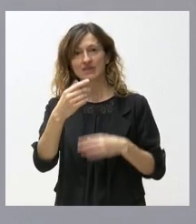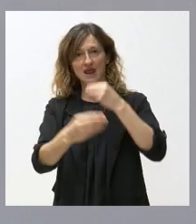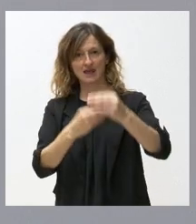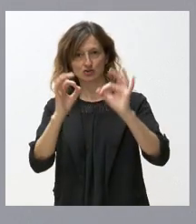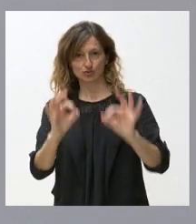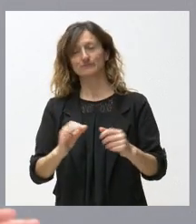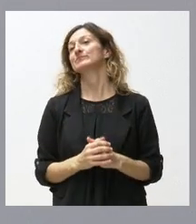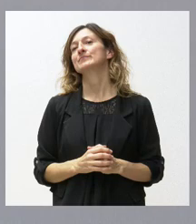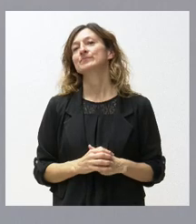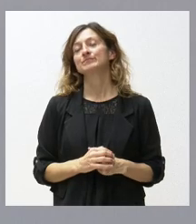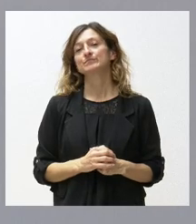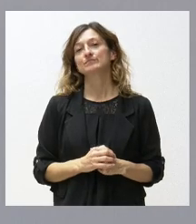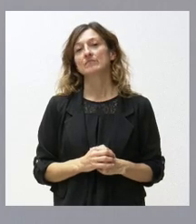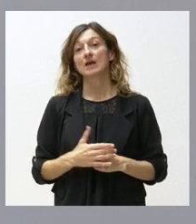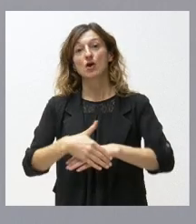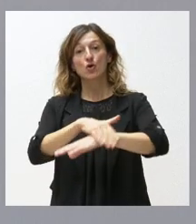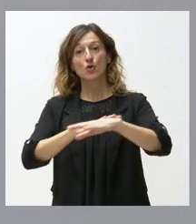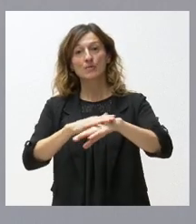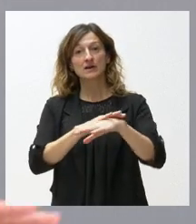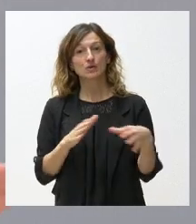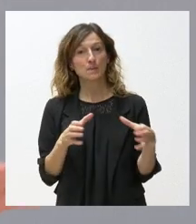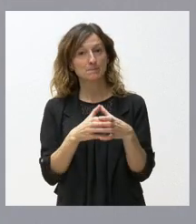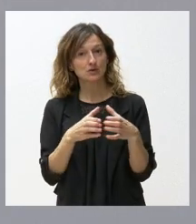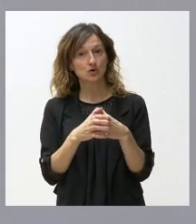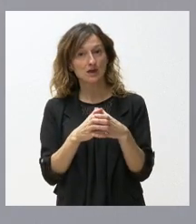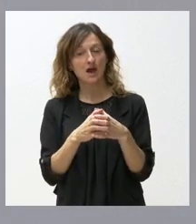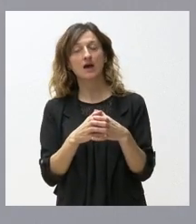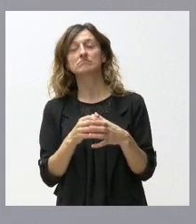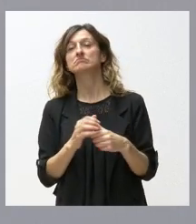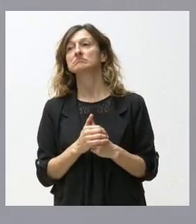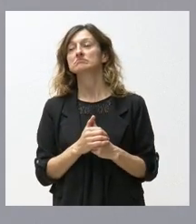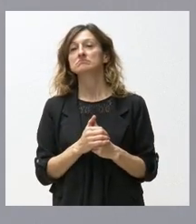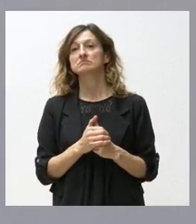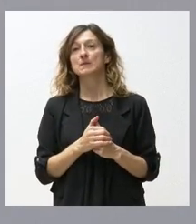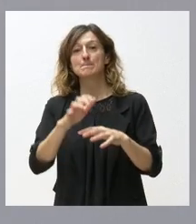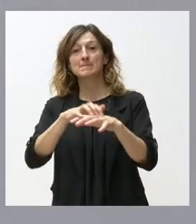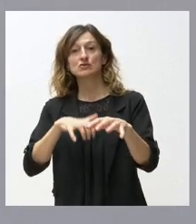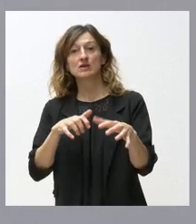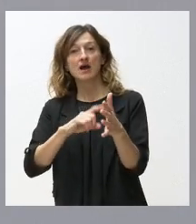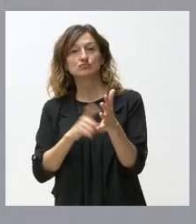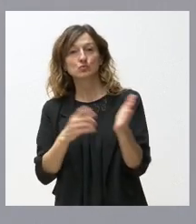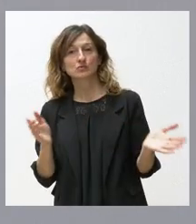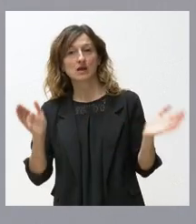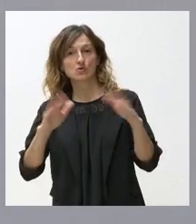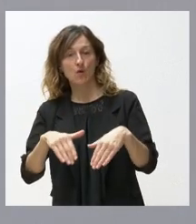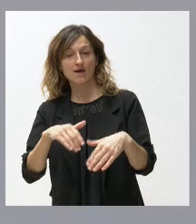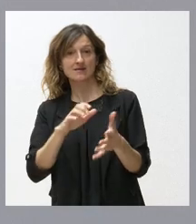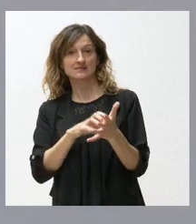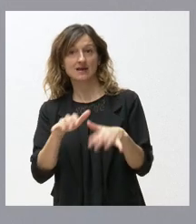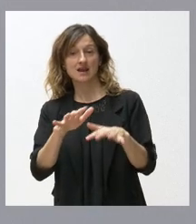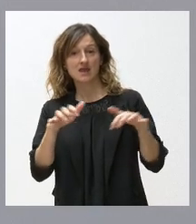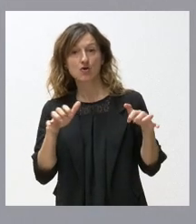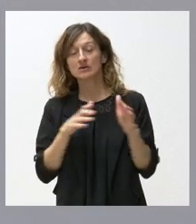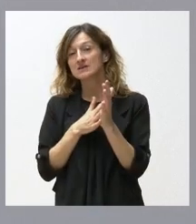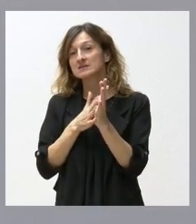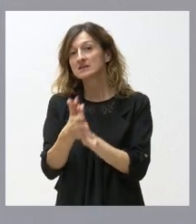que tener un Gobierno en minoría, tener un Gobierno sin mayoría absoluta en el Parlamento de Castilla y León, no significa